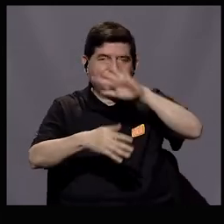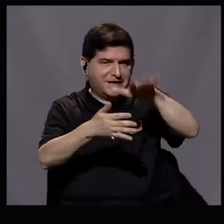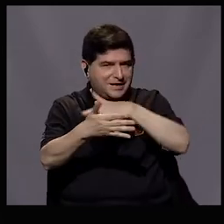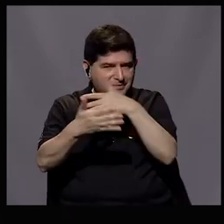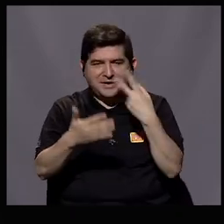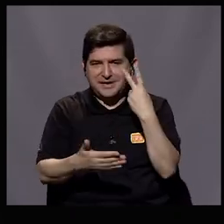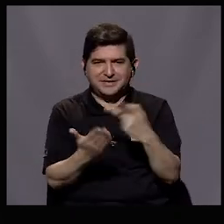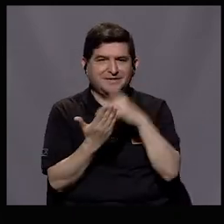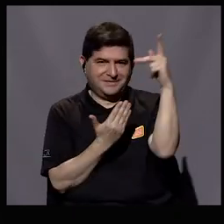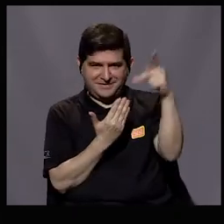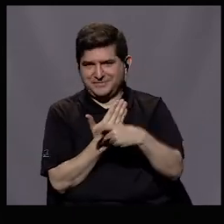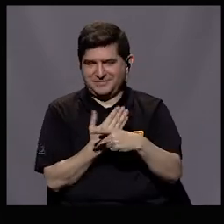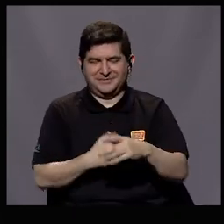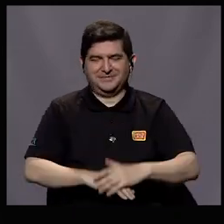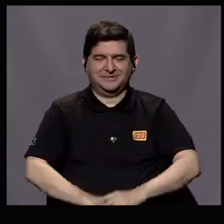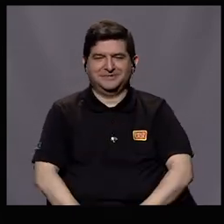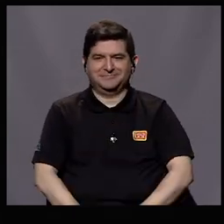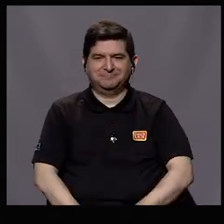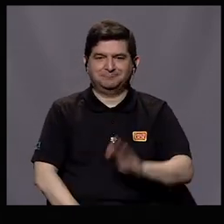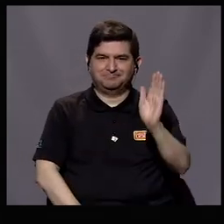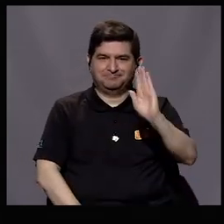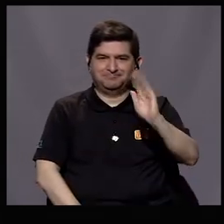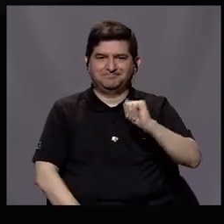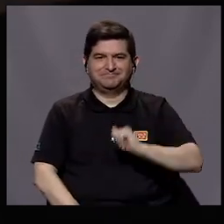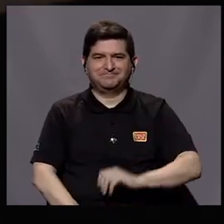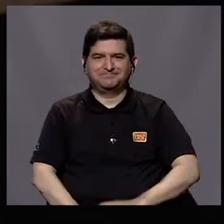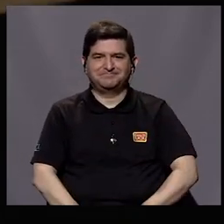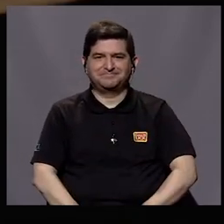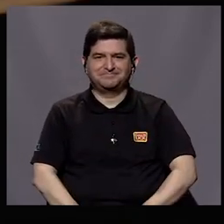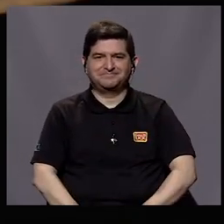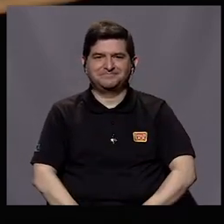dependiendo del horario en el que usted vea este programa hasta luego